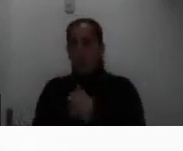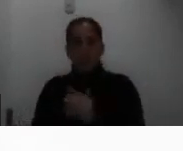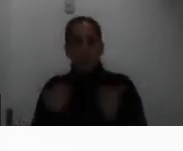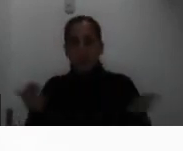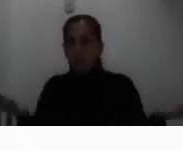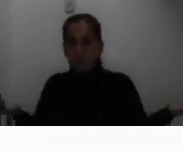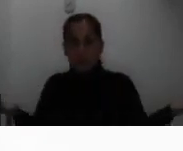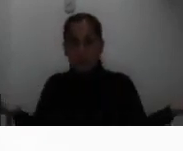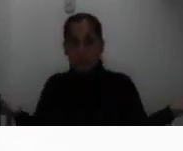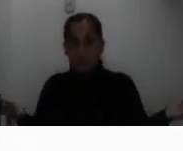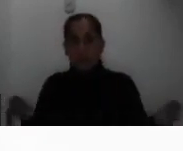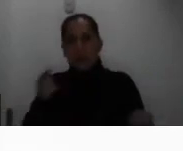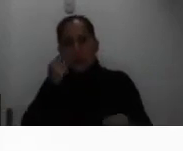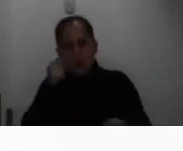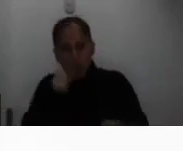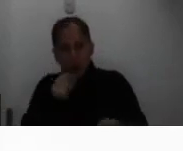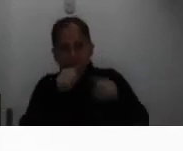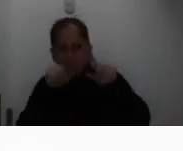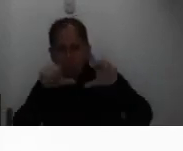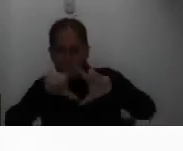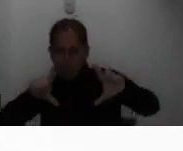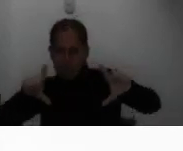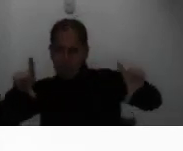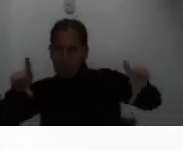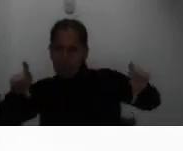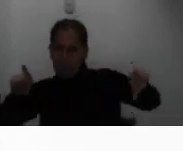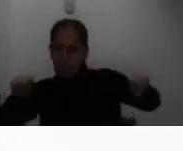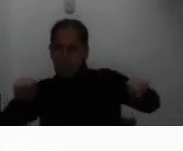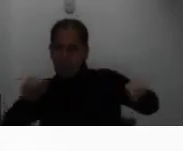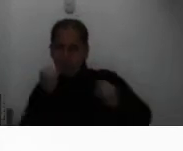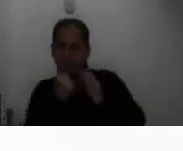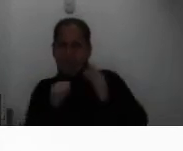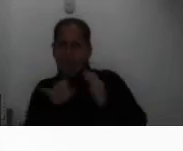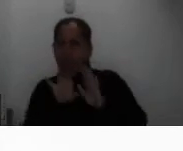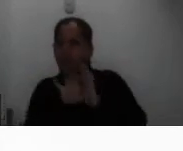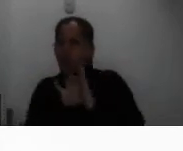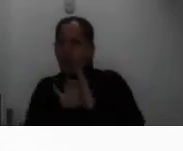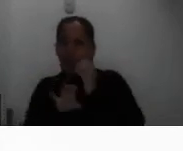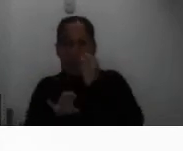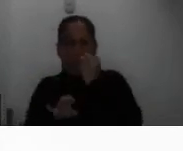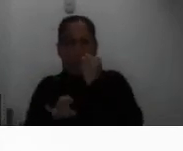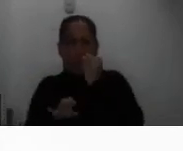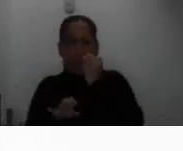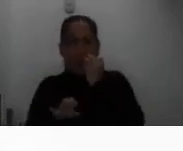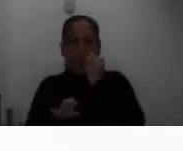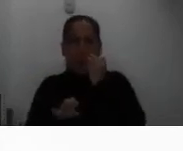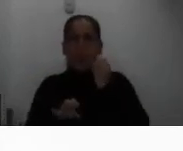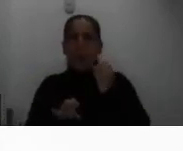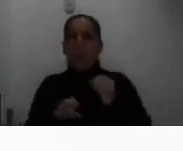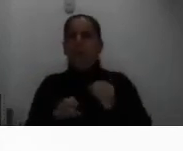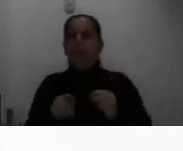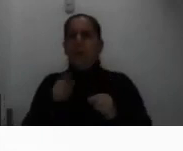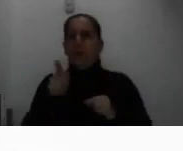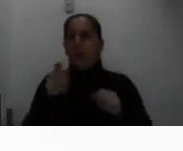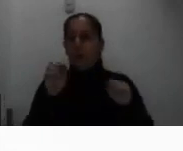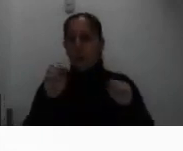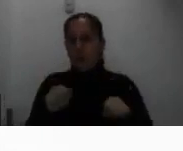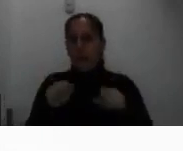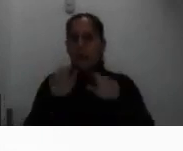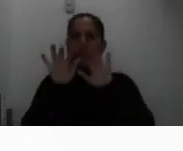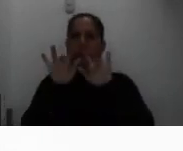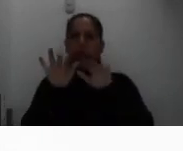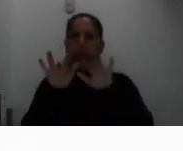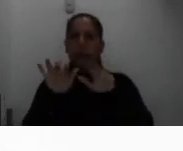no sé si ven este recuadro hay un ejemplo pero ahí ustedes pueden escribir